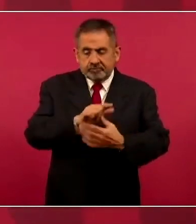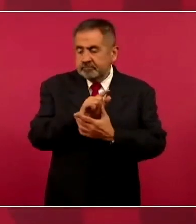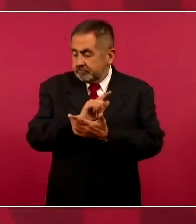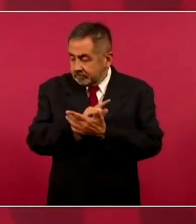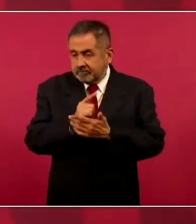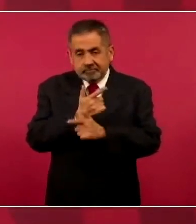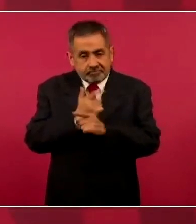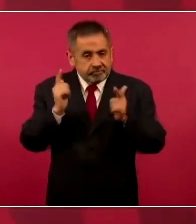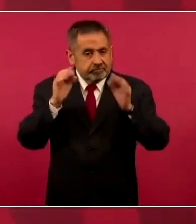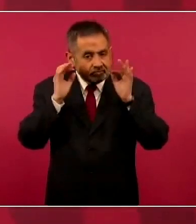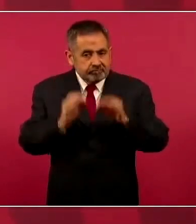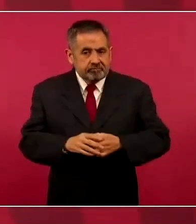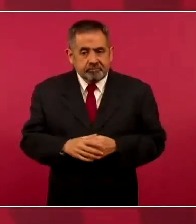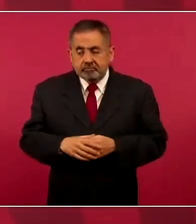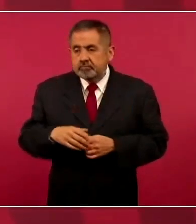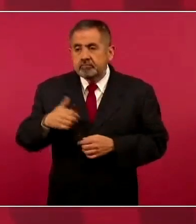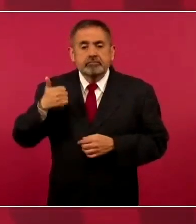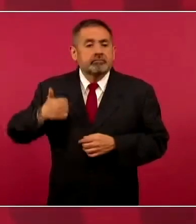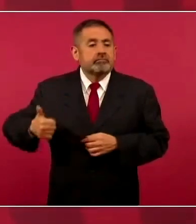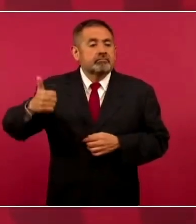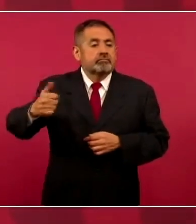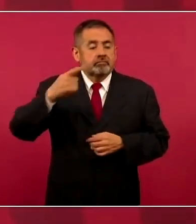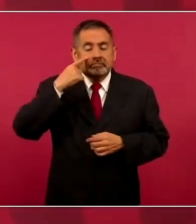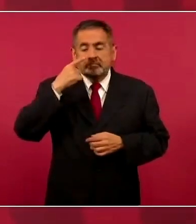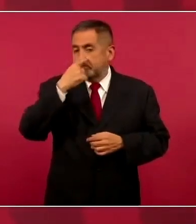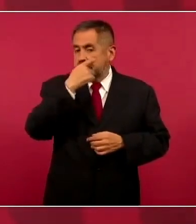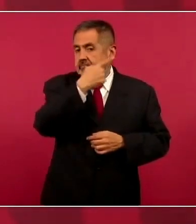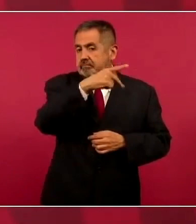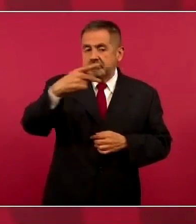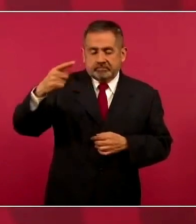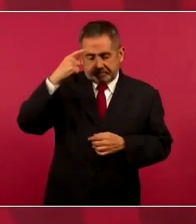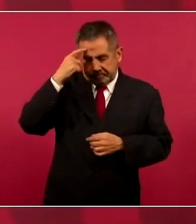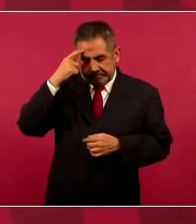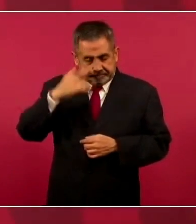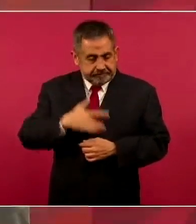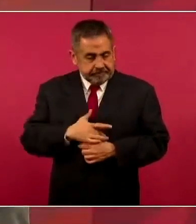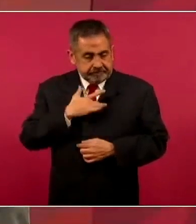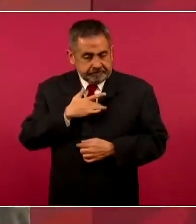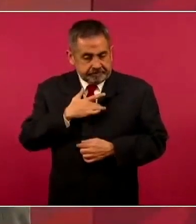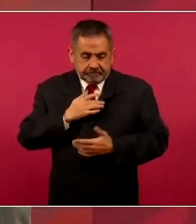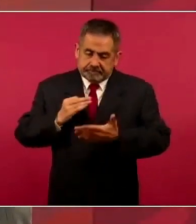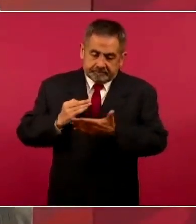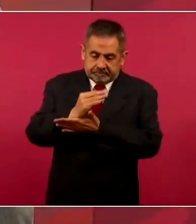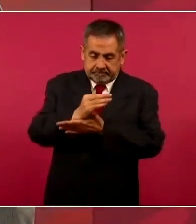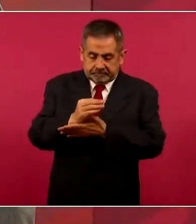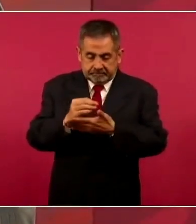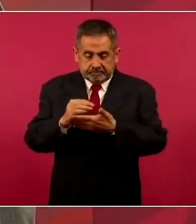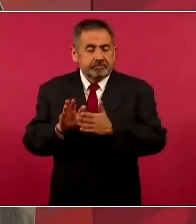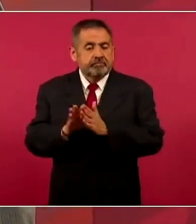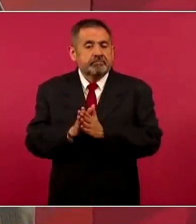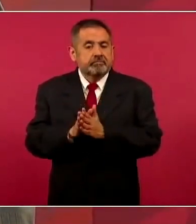Y que cada quien vote por lo que le dicte su conciencia. Y que haya democracia.